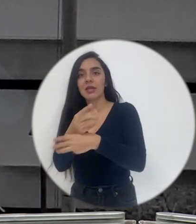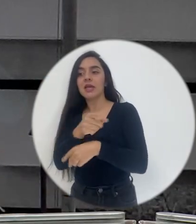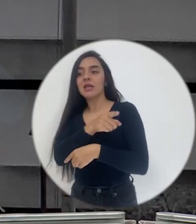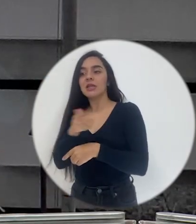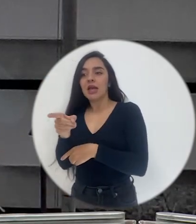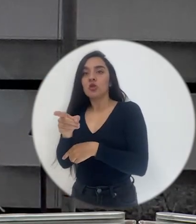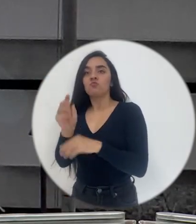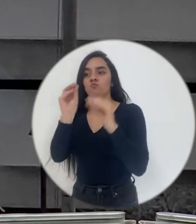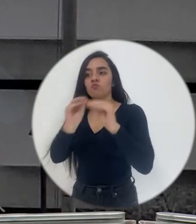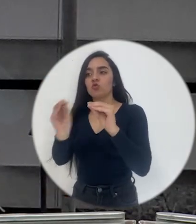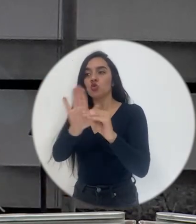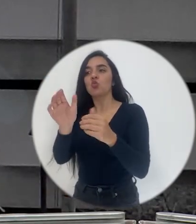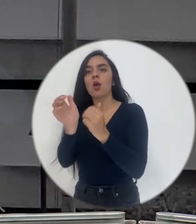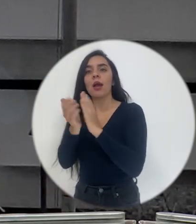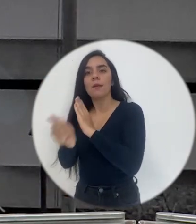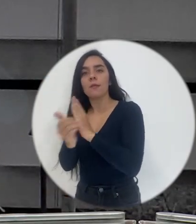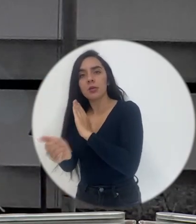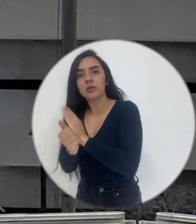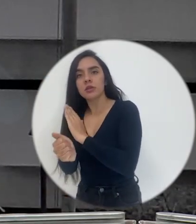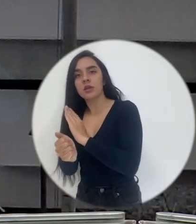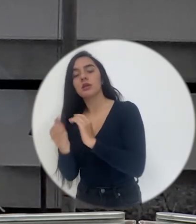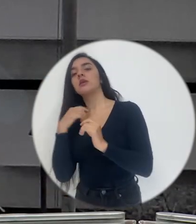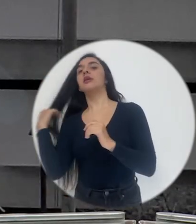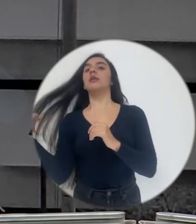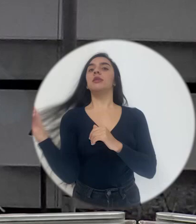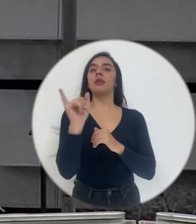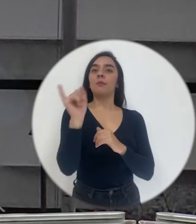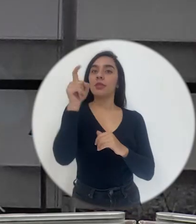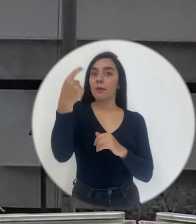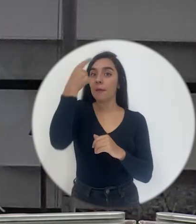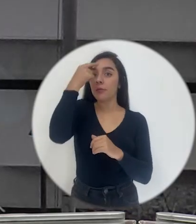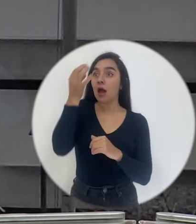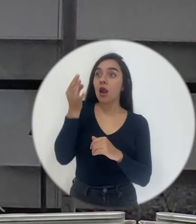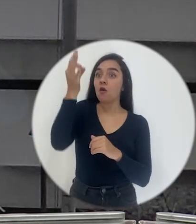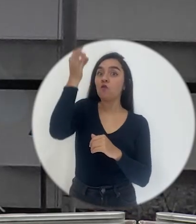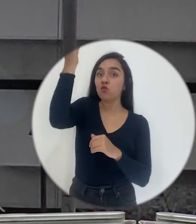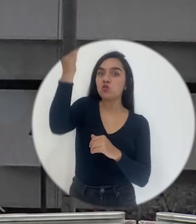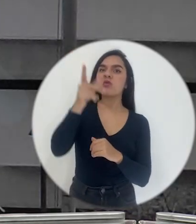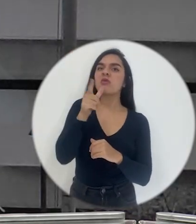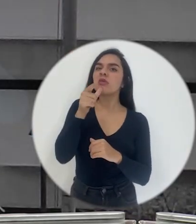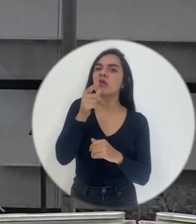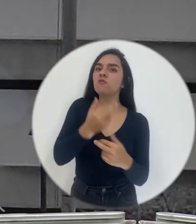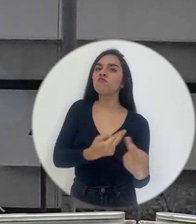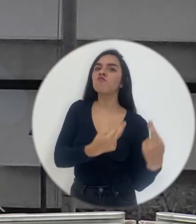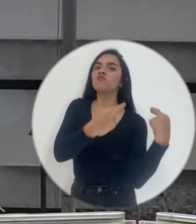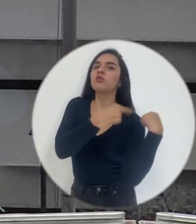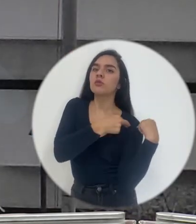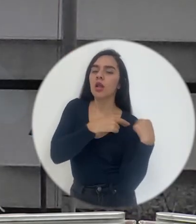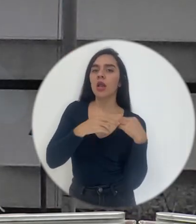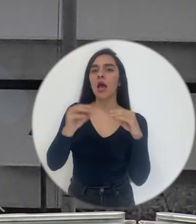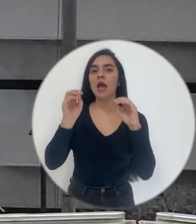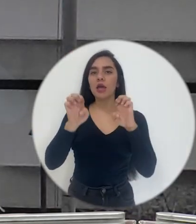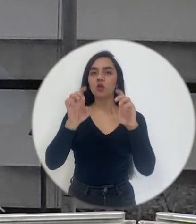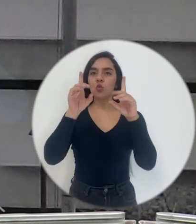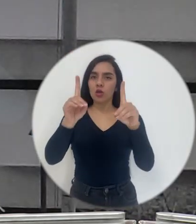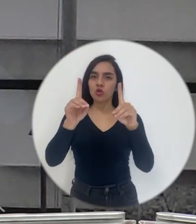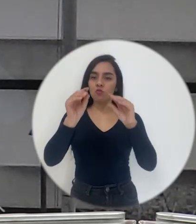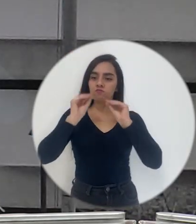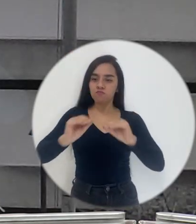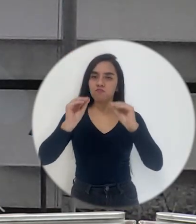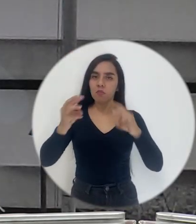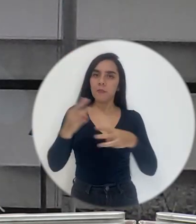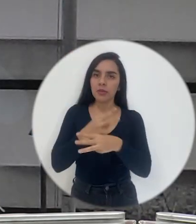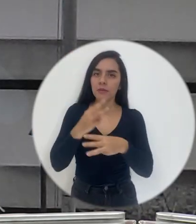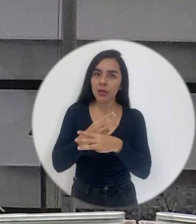en capacitaciones de quiénes están, pero creo que debemos pensar también a futuro, ¿verdad?, quiénes van a tener a cargo la educación matemática, la